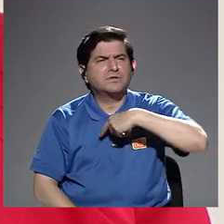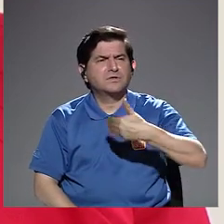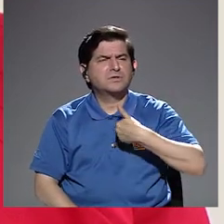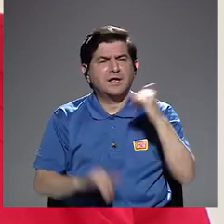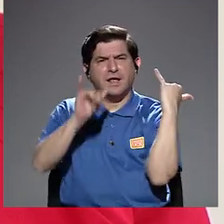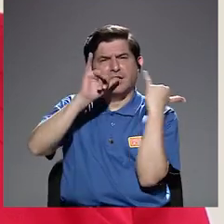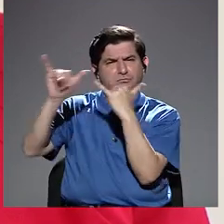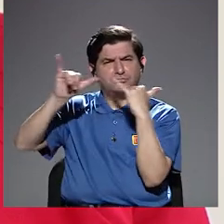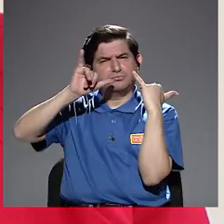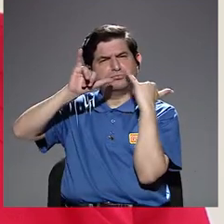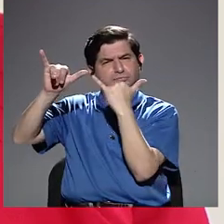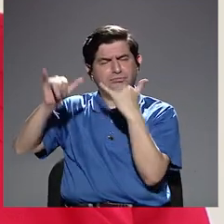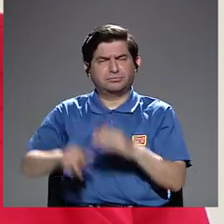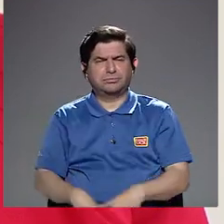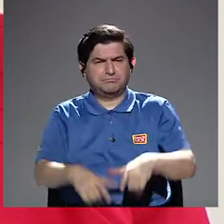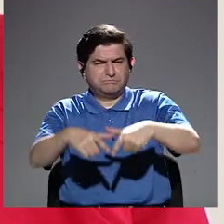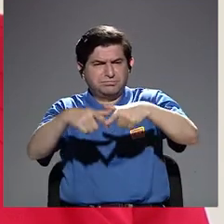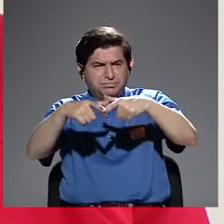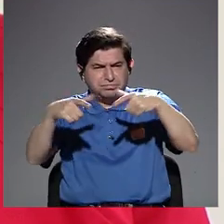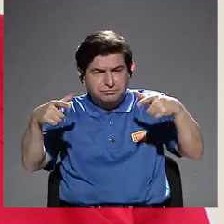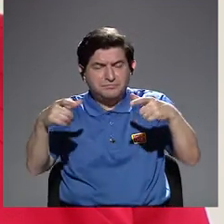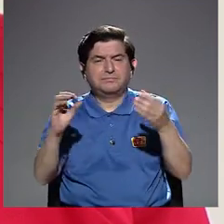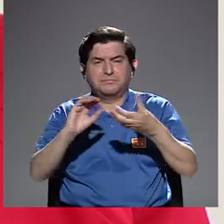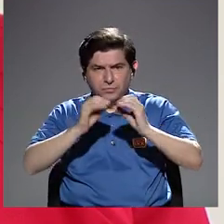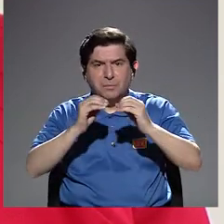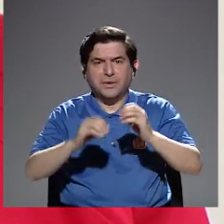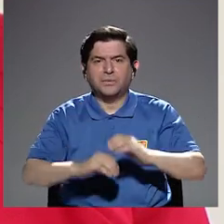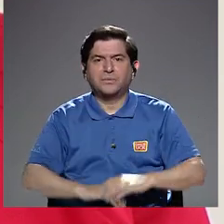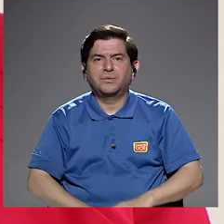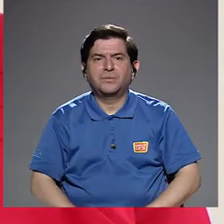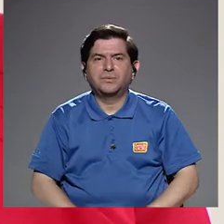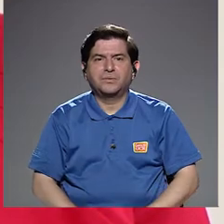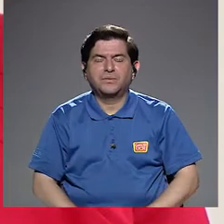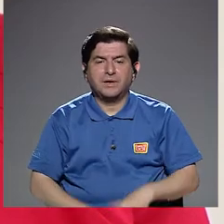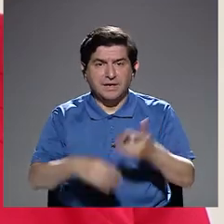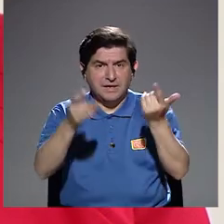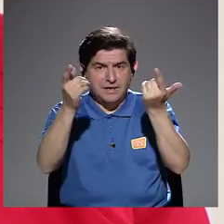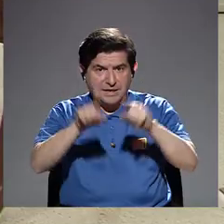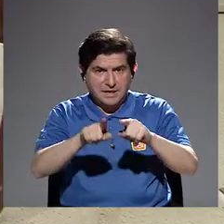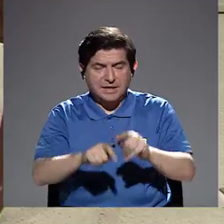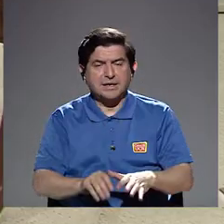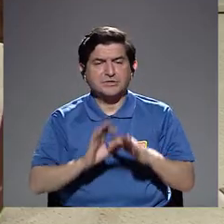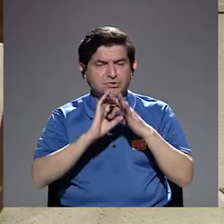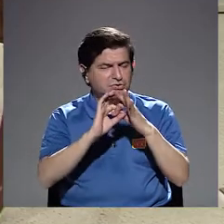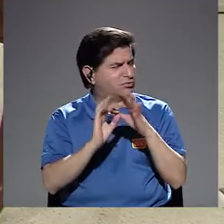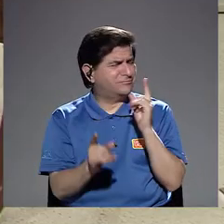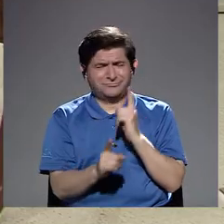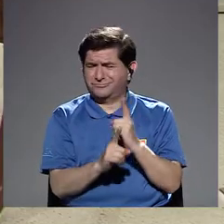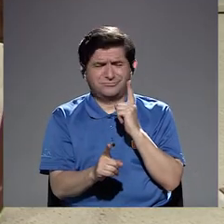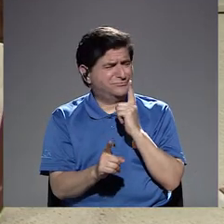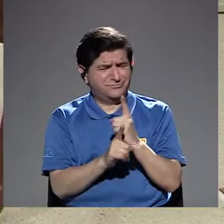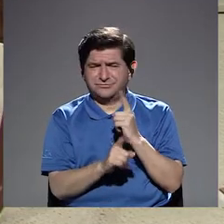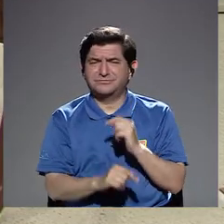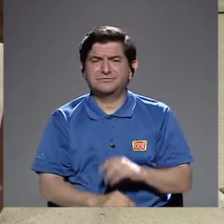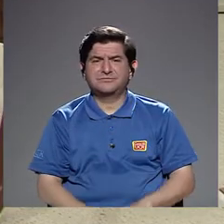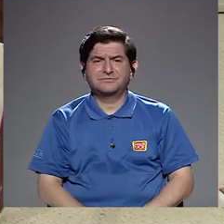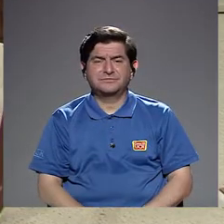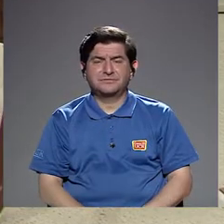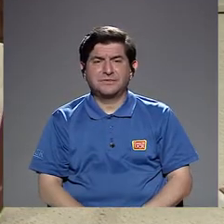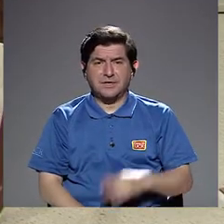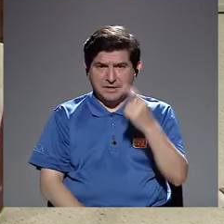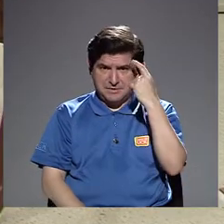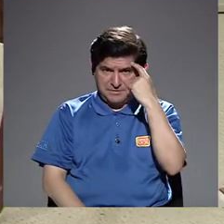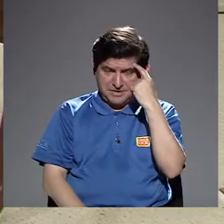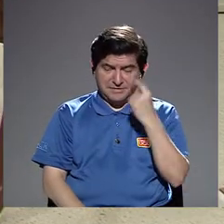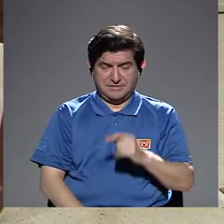Tenemos denuncias, una mayor cantidad de denuncias, ¿verdad?, de las relaciones impropias propiamente, digamos,